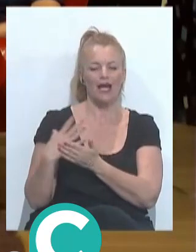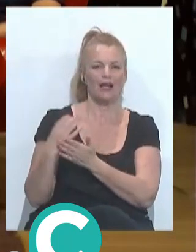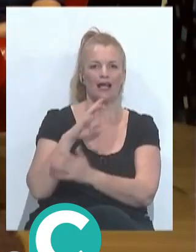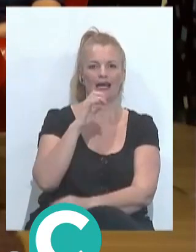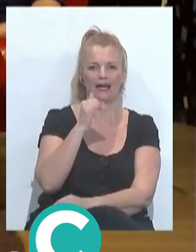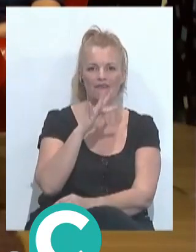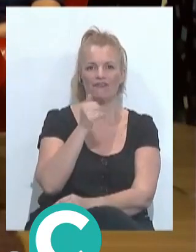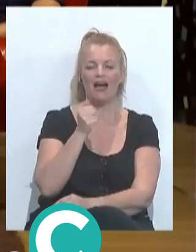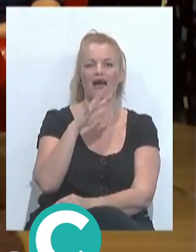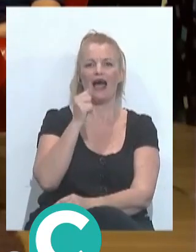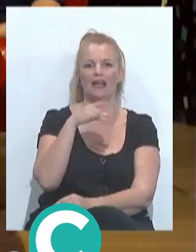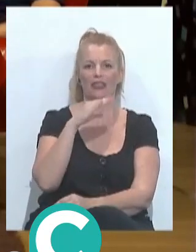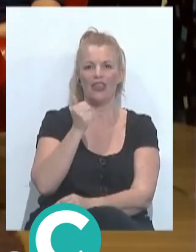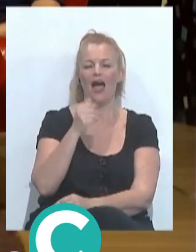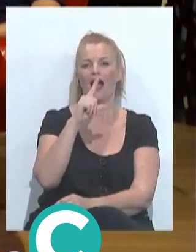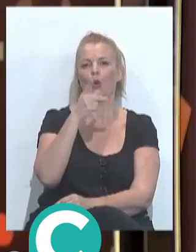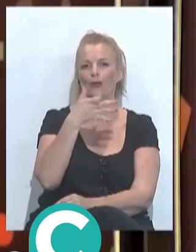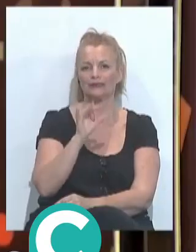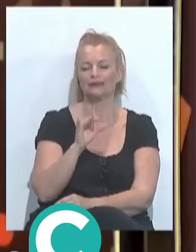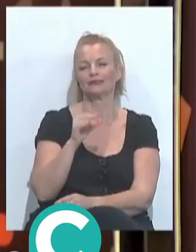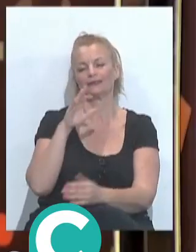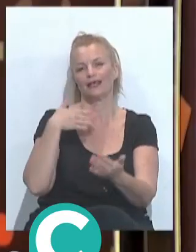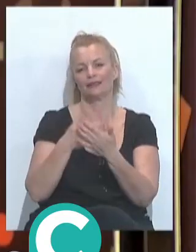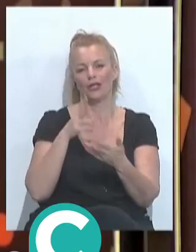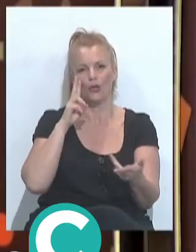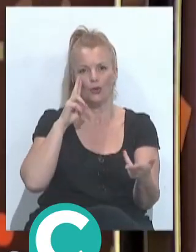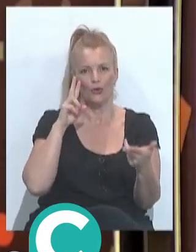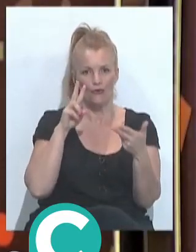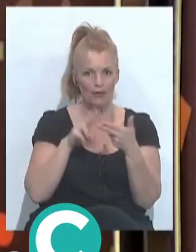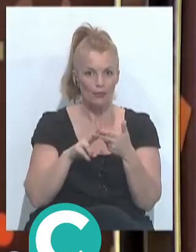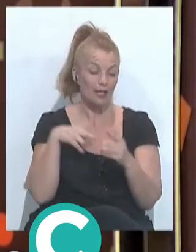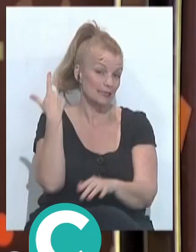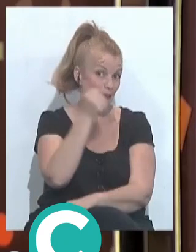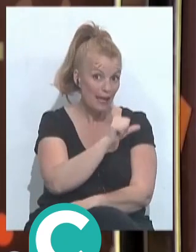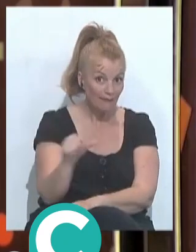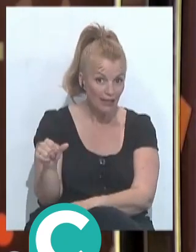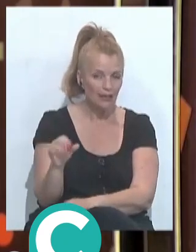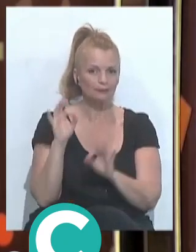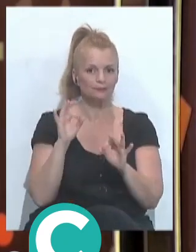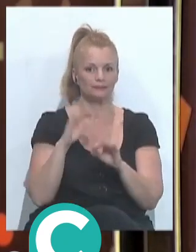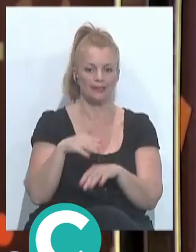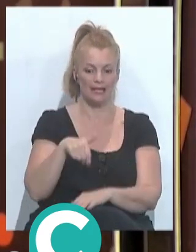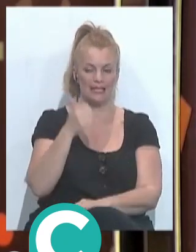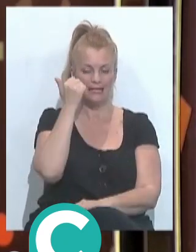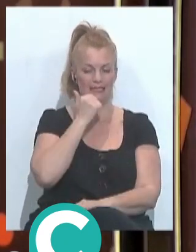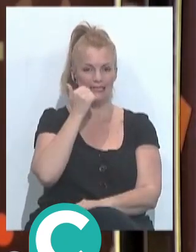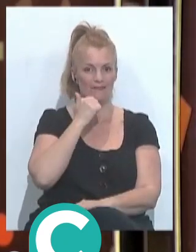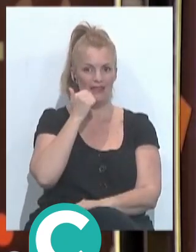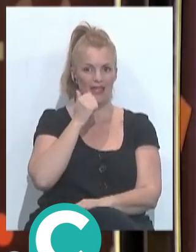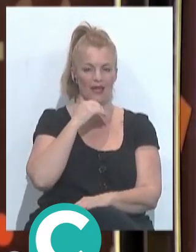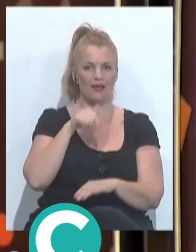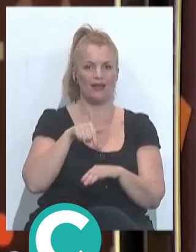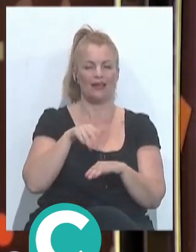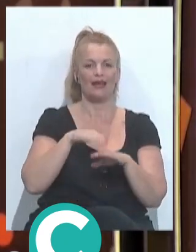Ali y Luis nos vemos bueno nos vemos nos vemos la semana que viene este sábado que estaremos en la velada de